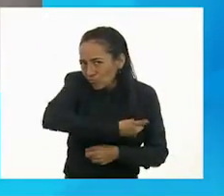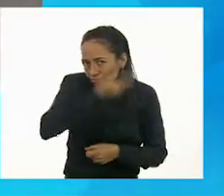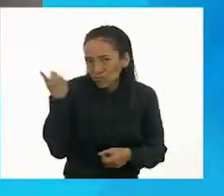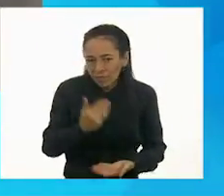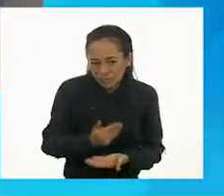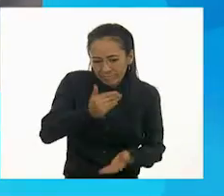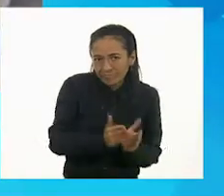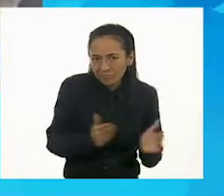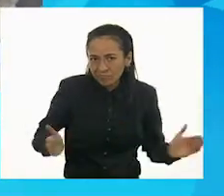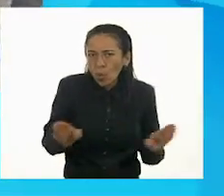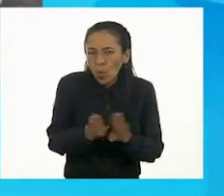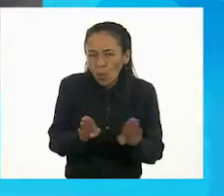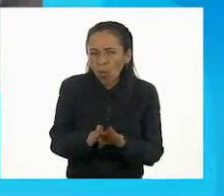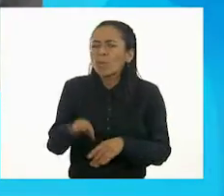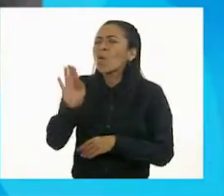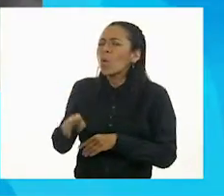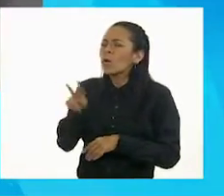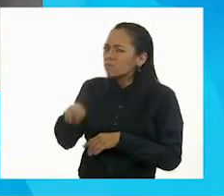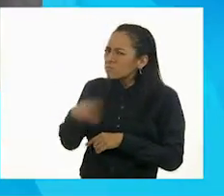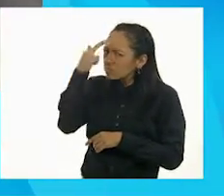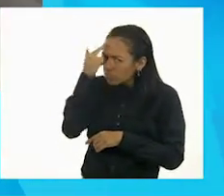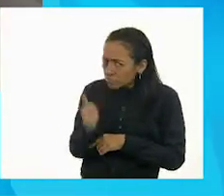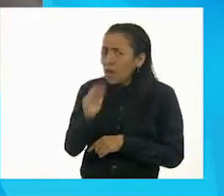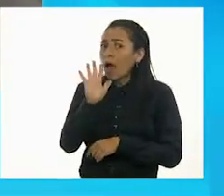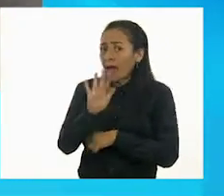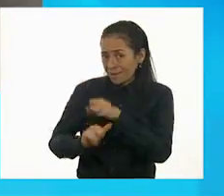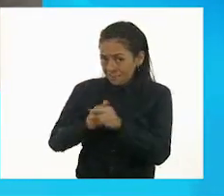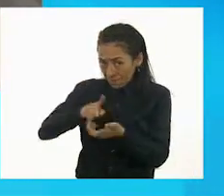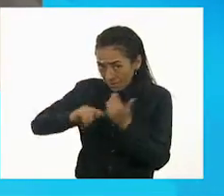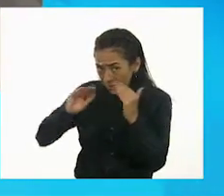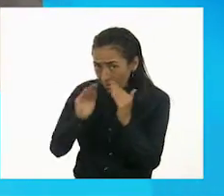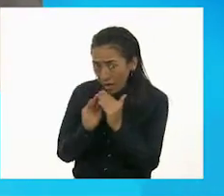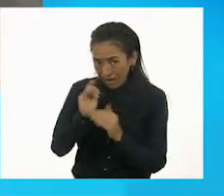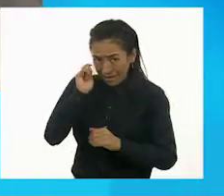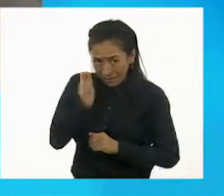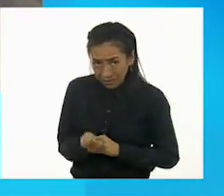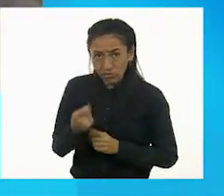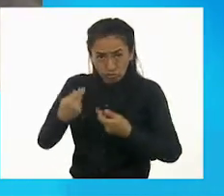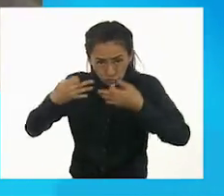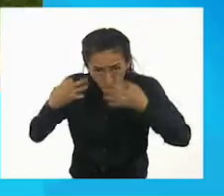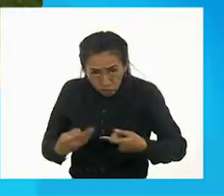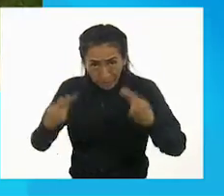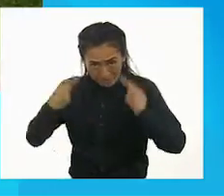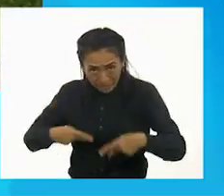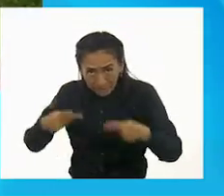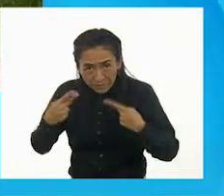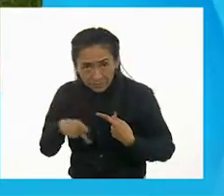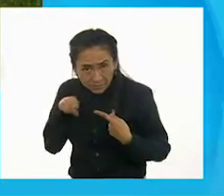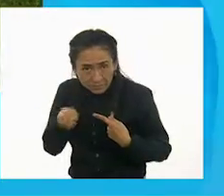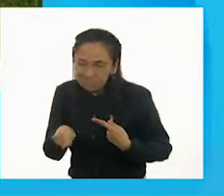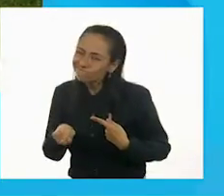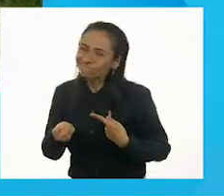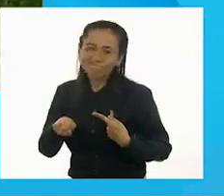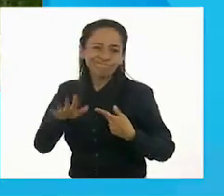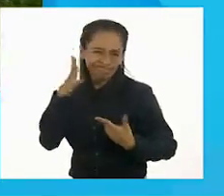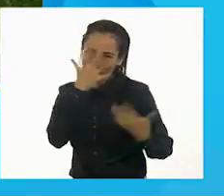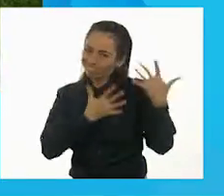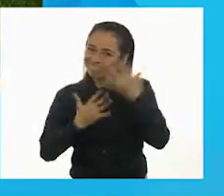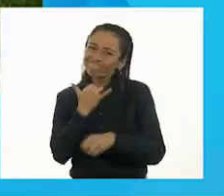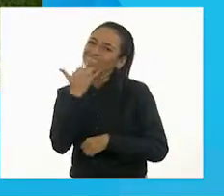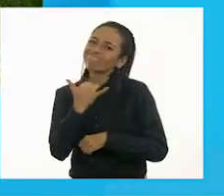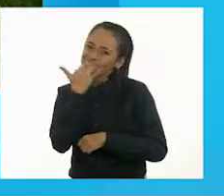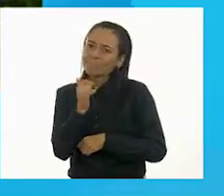que las mascotas no son personas y creo que en la actualidad confundimos todo el cariño y el amor que les tenemos con tratarlos de la misma manera